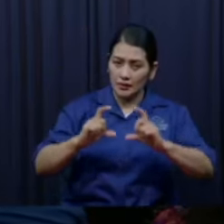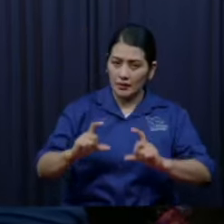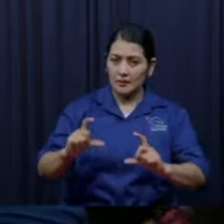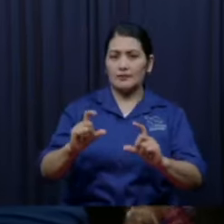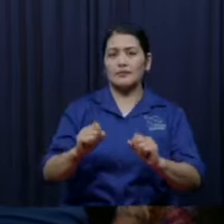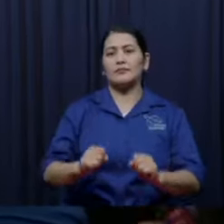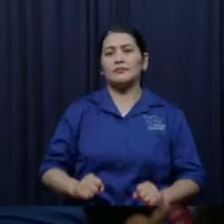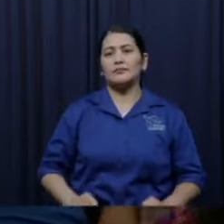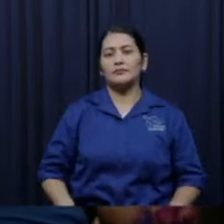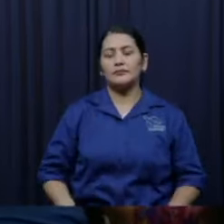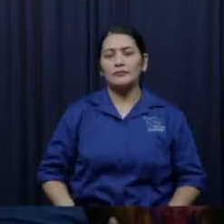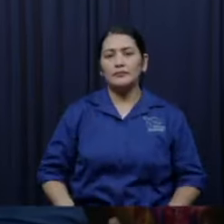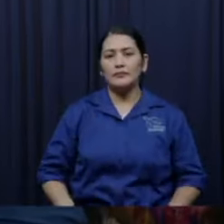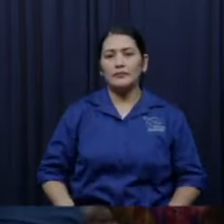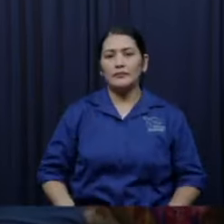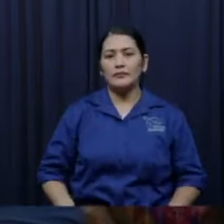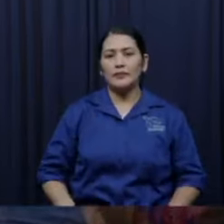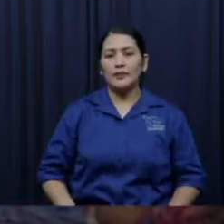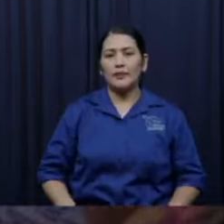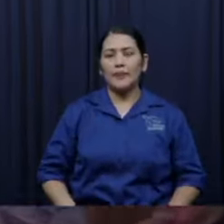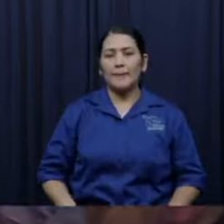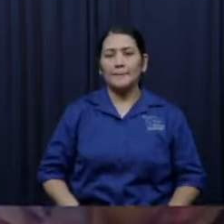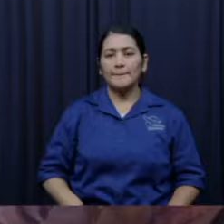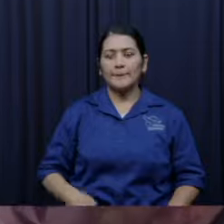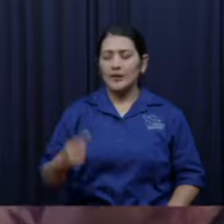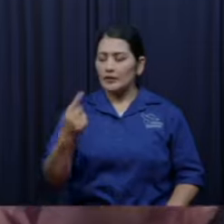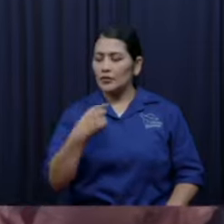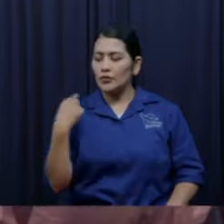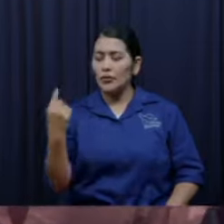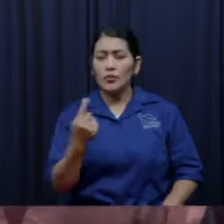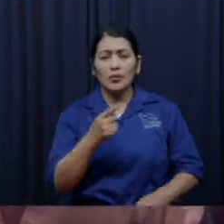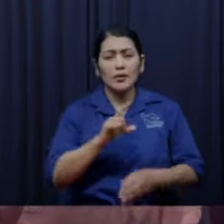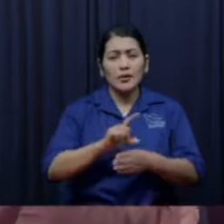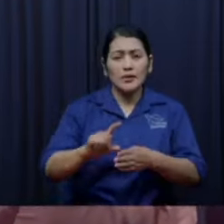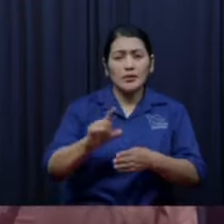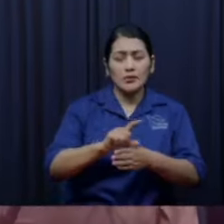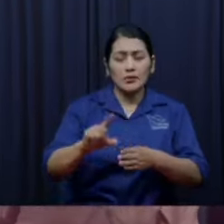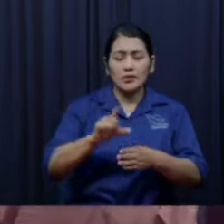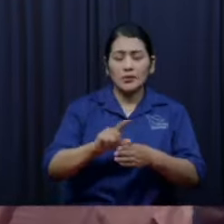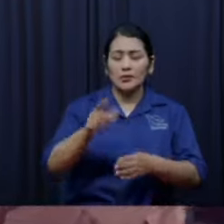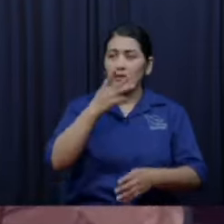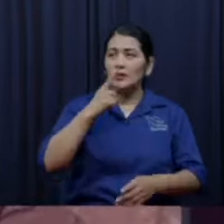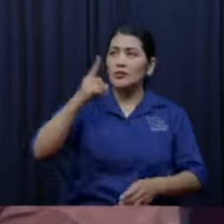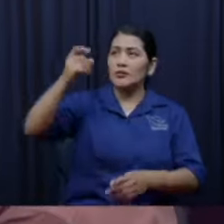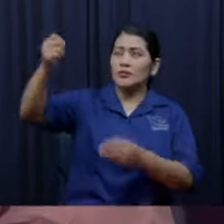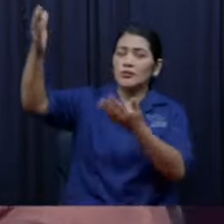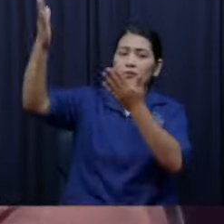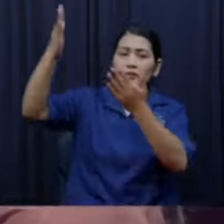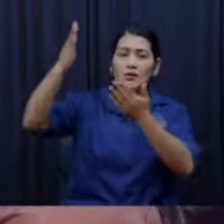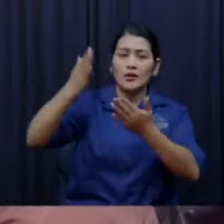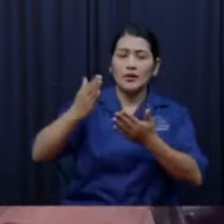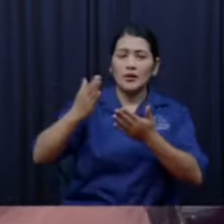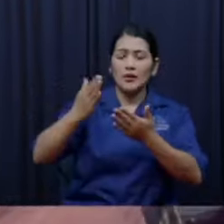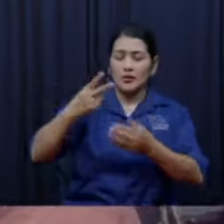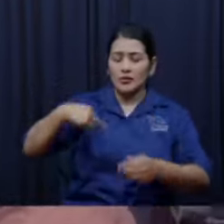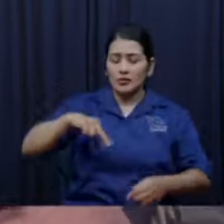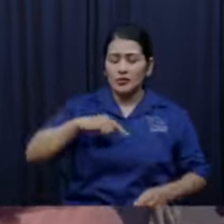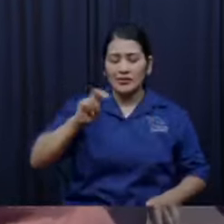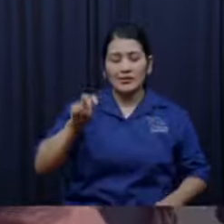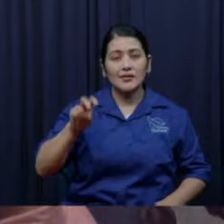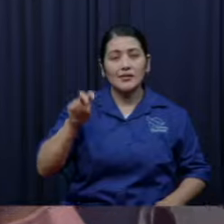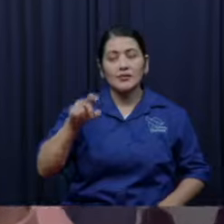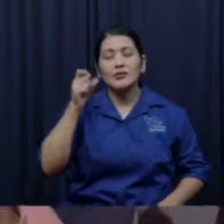que se yo haz un inventario de todas las cosas ponte de pie déjame bendecirte para que Dios nos abra nuestro entendimiento